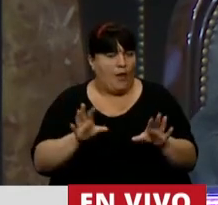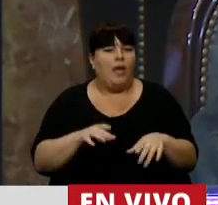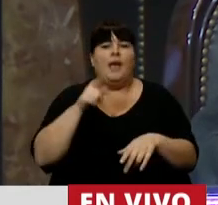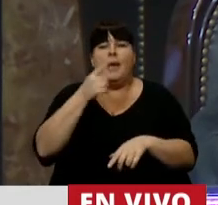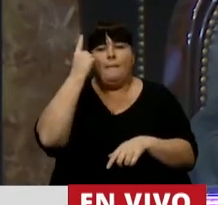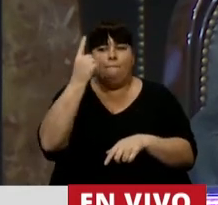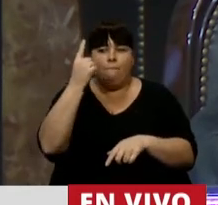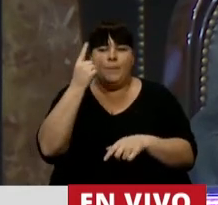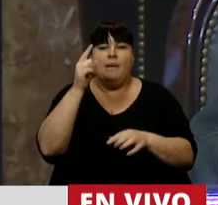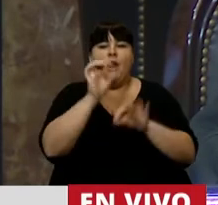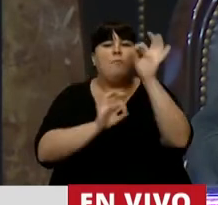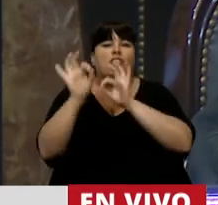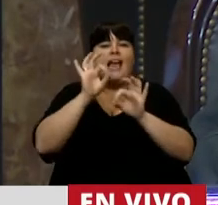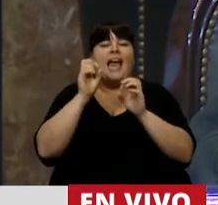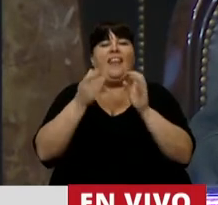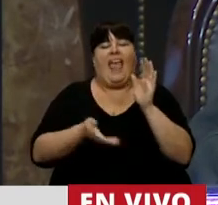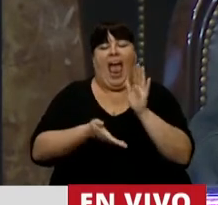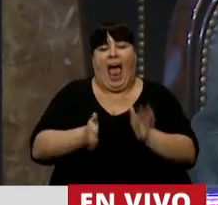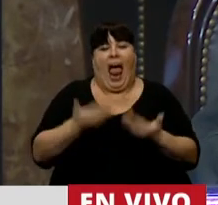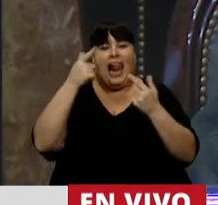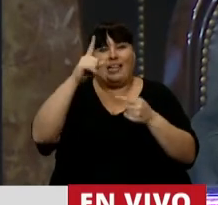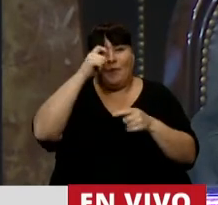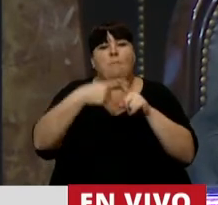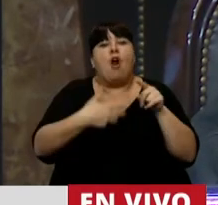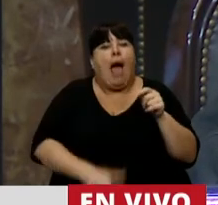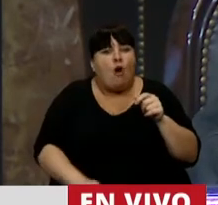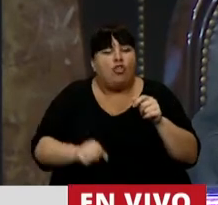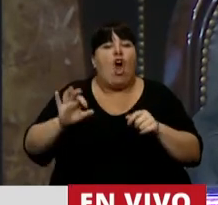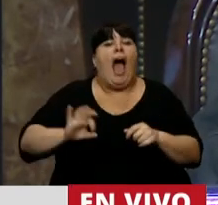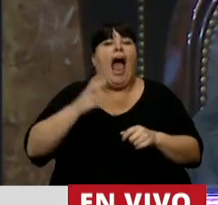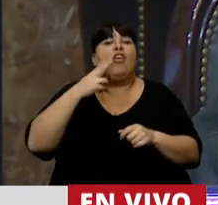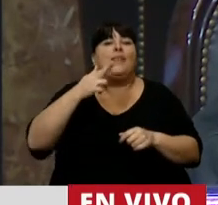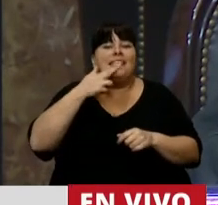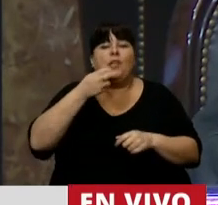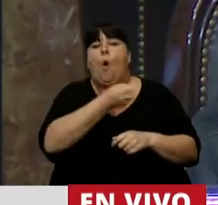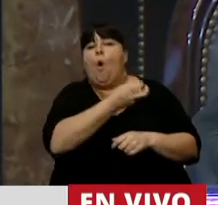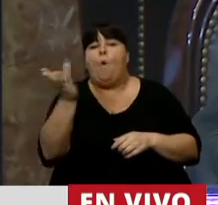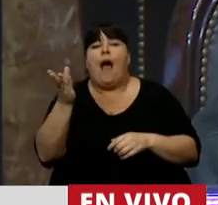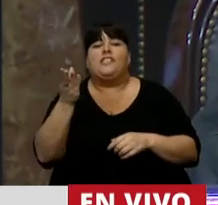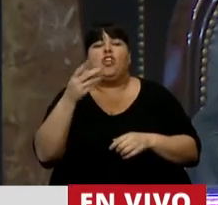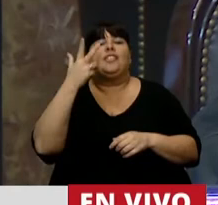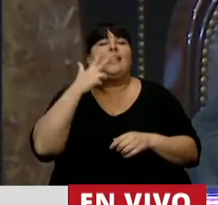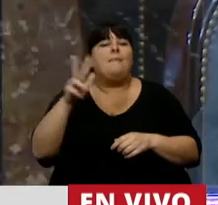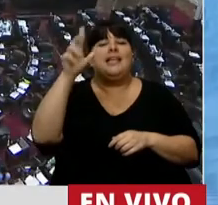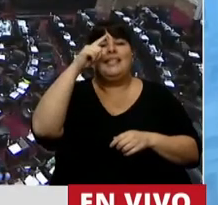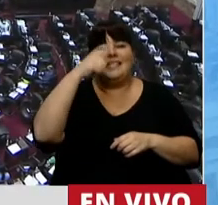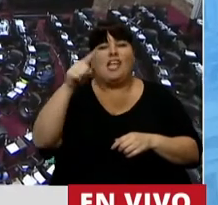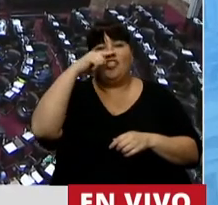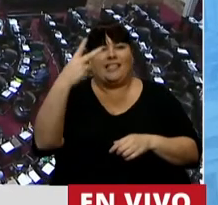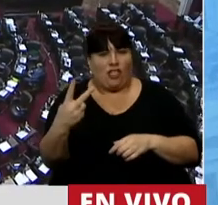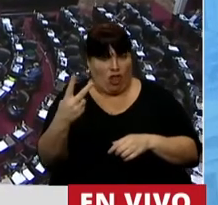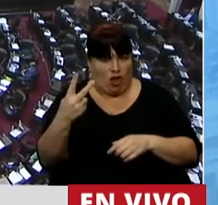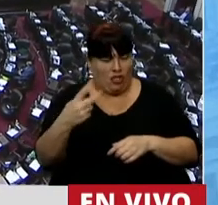encuentra en primer lugar en la tasa de egresos hospitalarios por aborto. En el año 2017 la cantidad de egresos fue de 3.172.